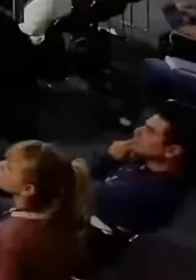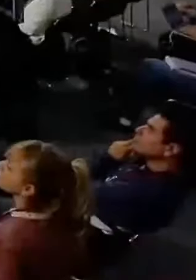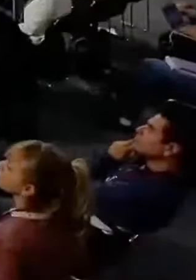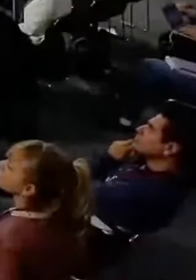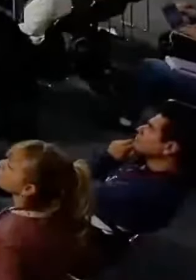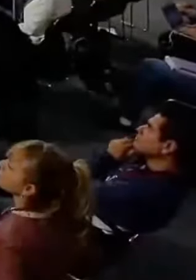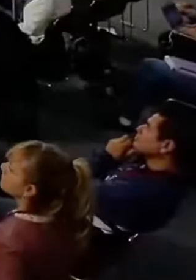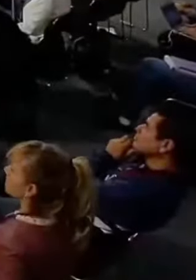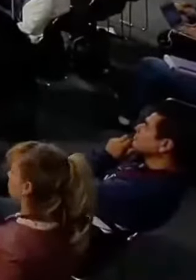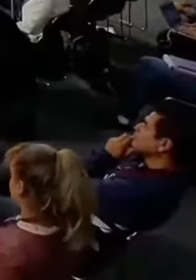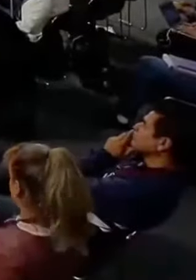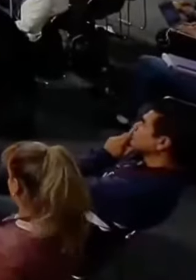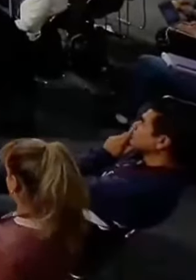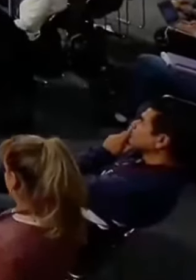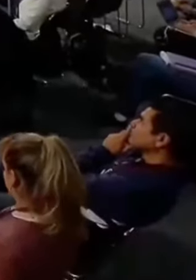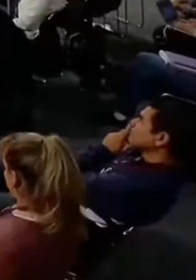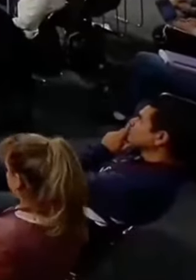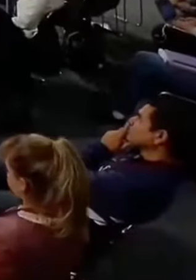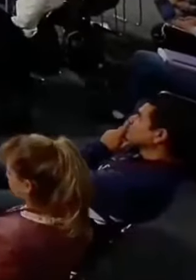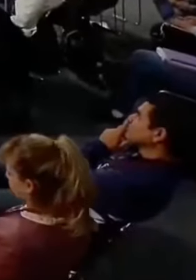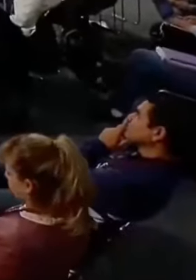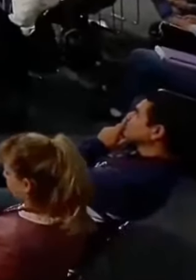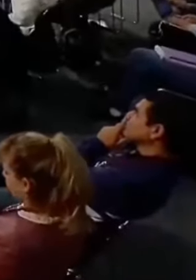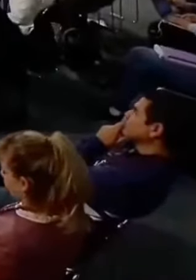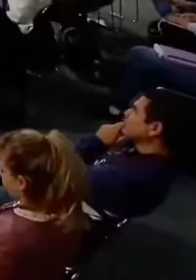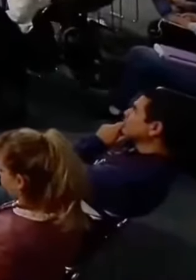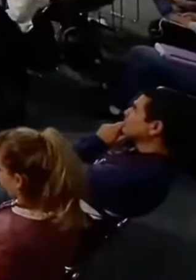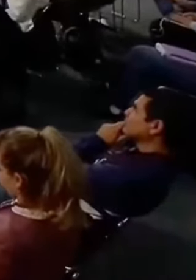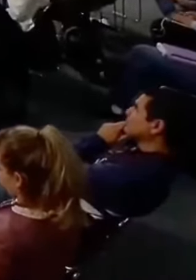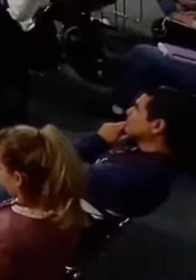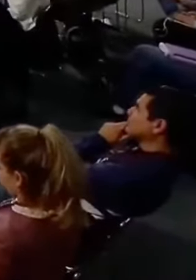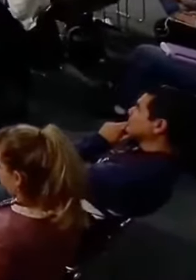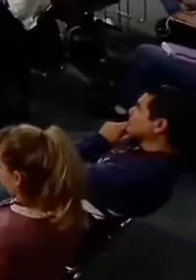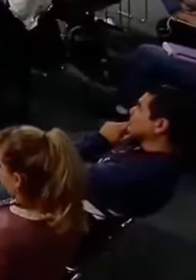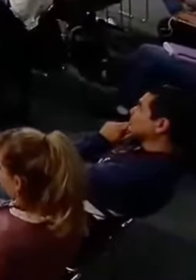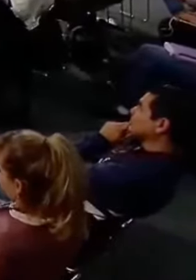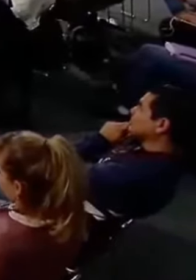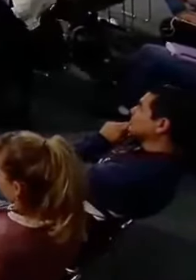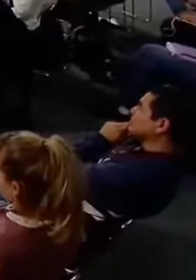Infodemia. Es cuanto, señor presidente. Buen día a todos. Gracias, señor.